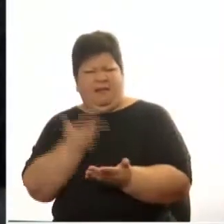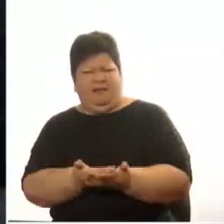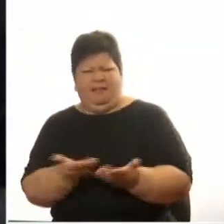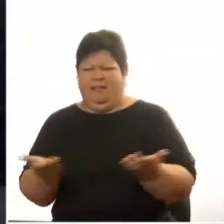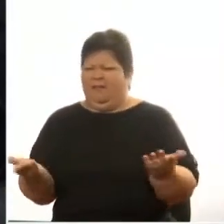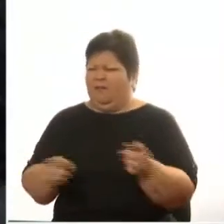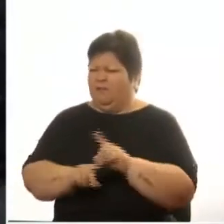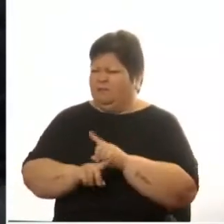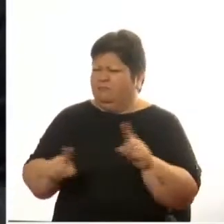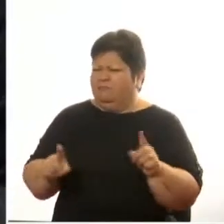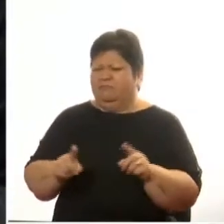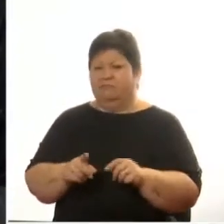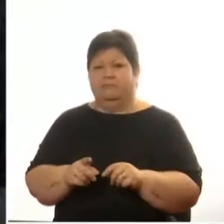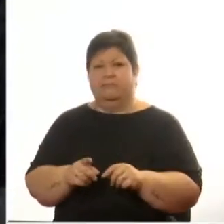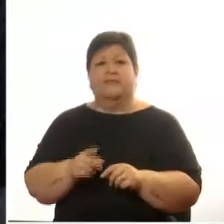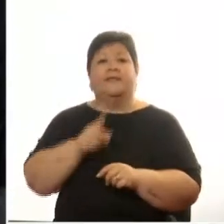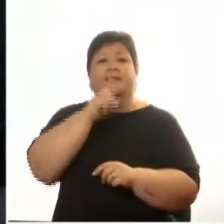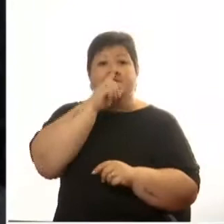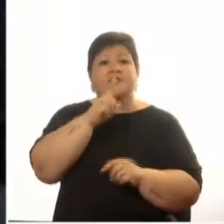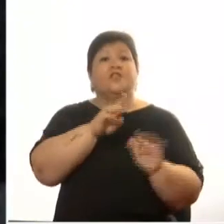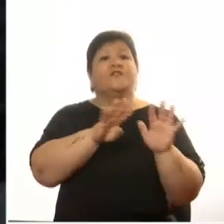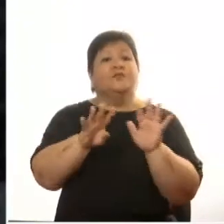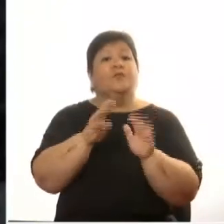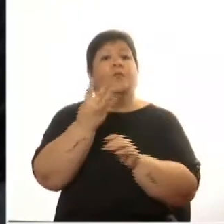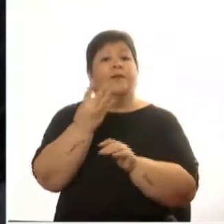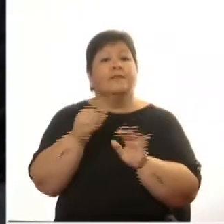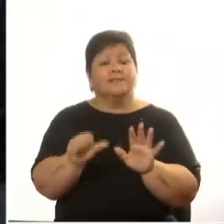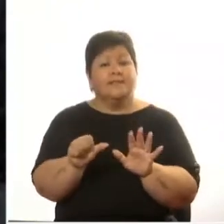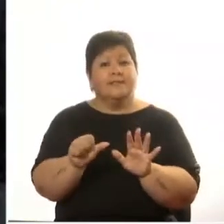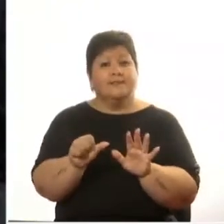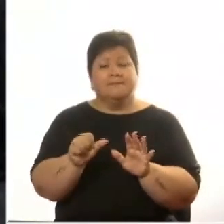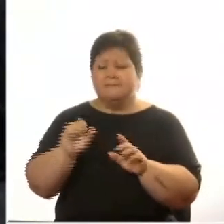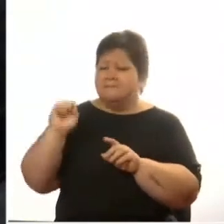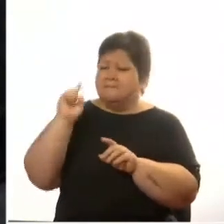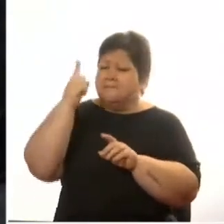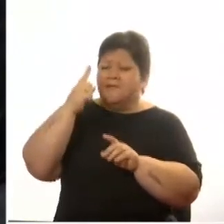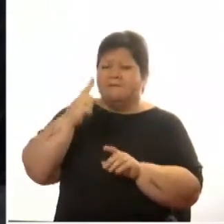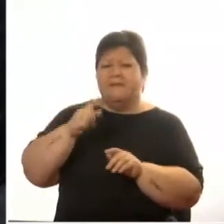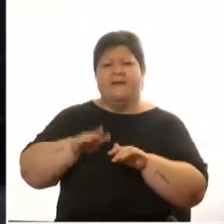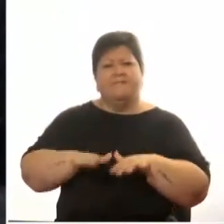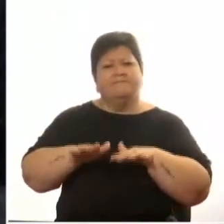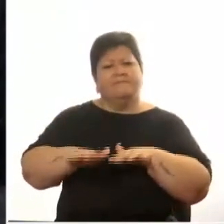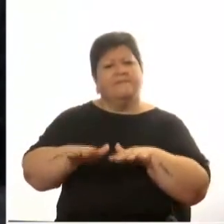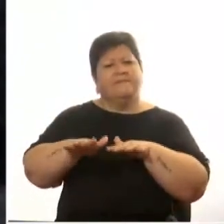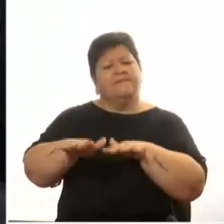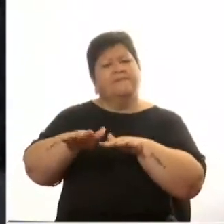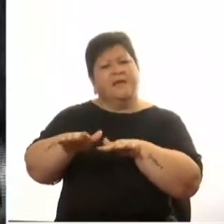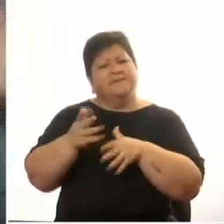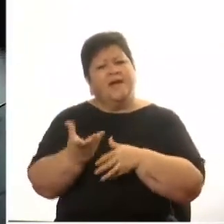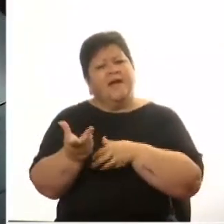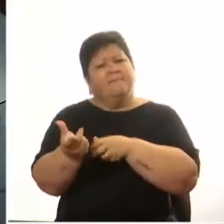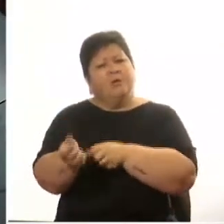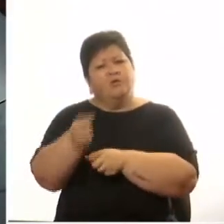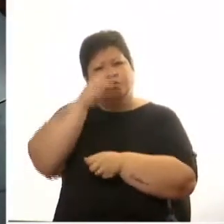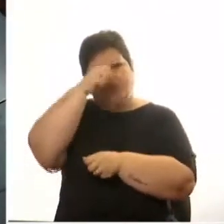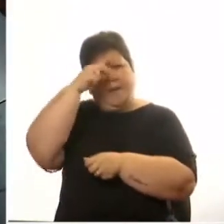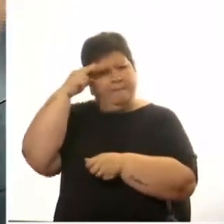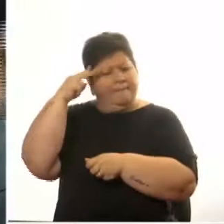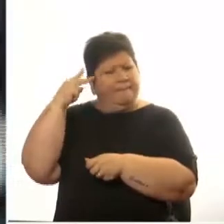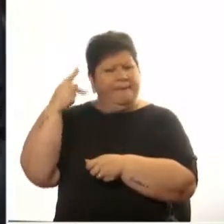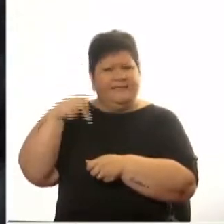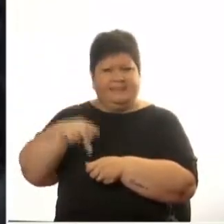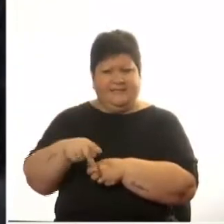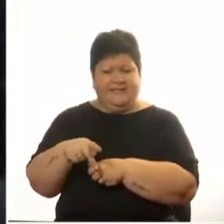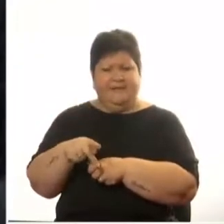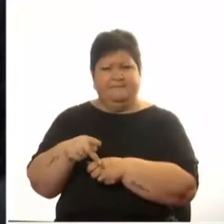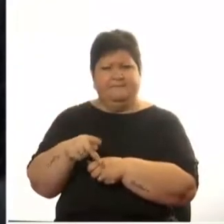se hace el primer acto callejero pro Palestina en 18 de julio de Graciada ahí en el